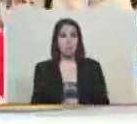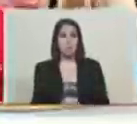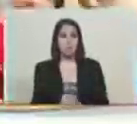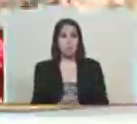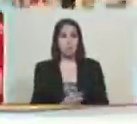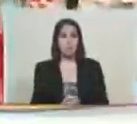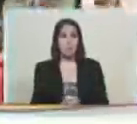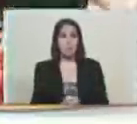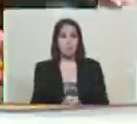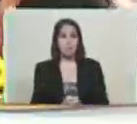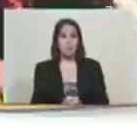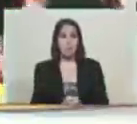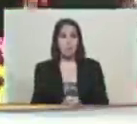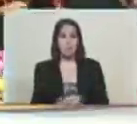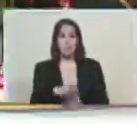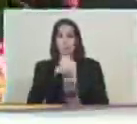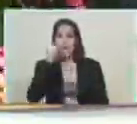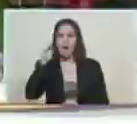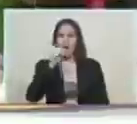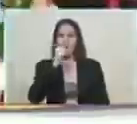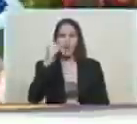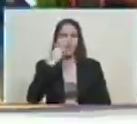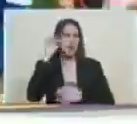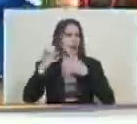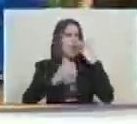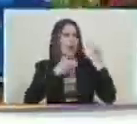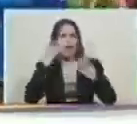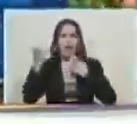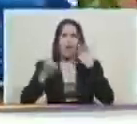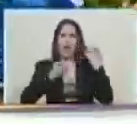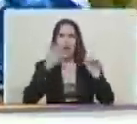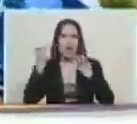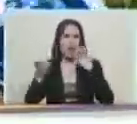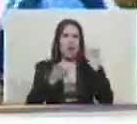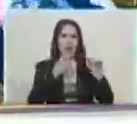que están allá con sus cantos, presidente, con su consigna.